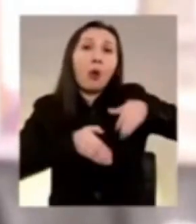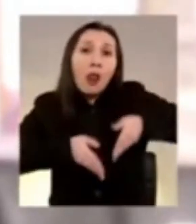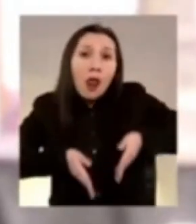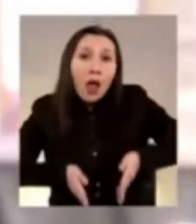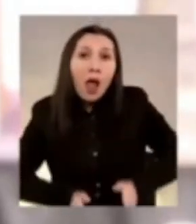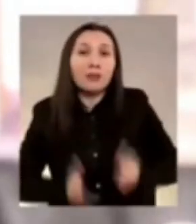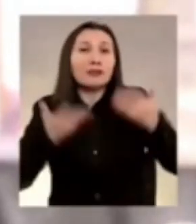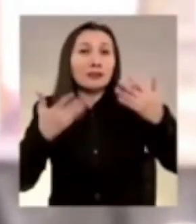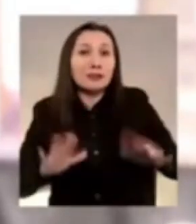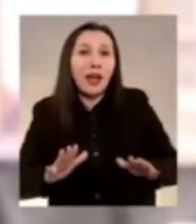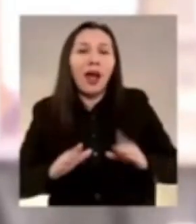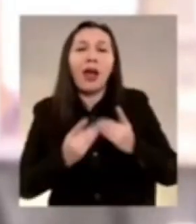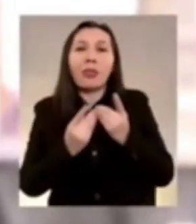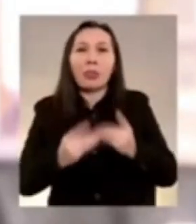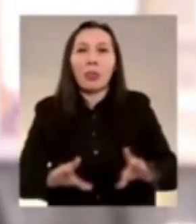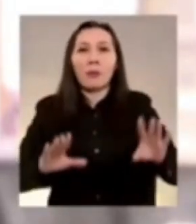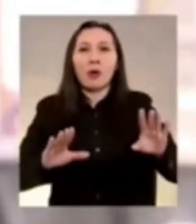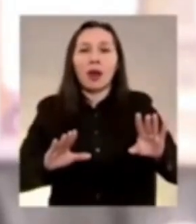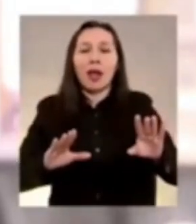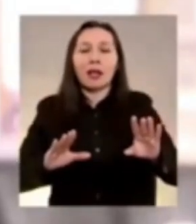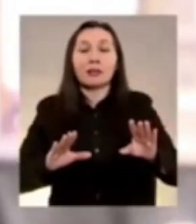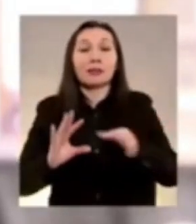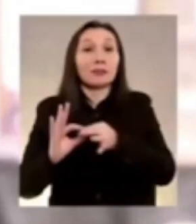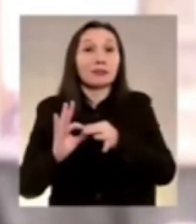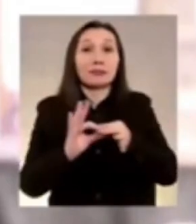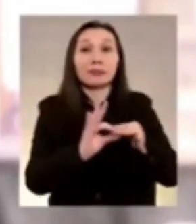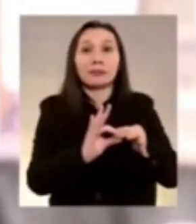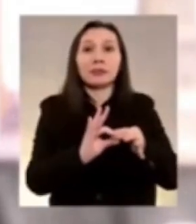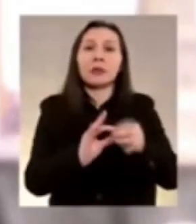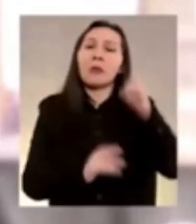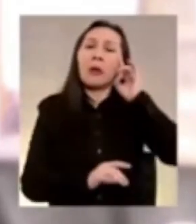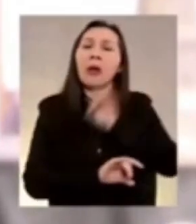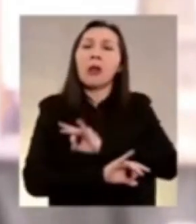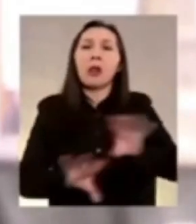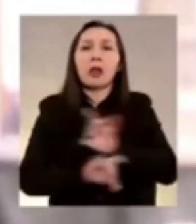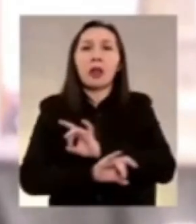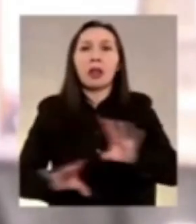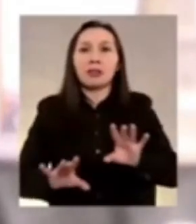democracia y que por lo tanto las dan por hecho